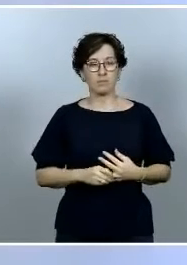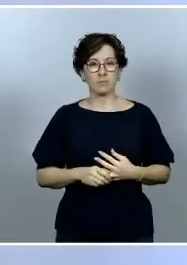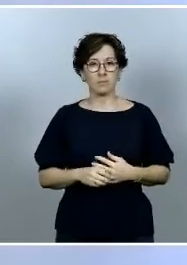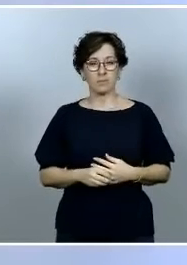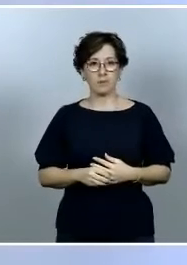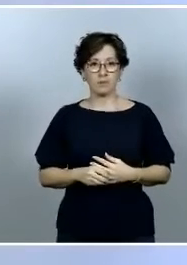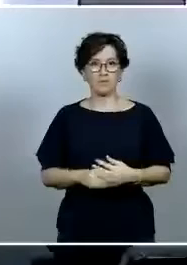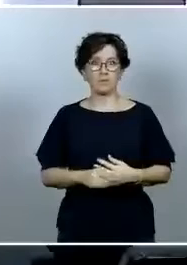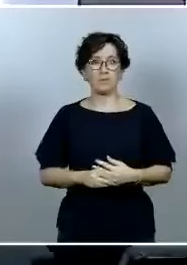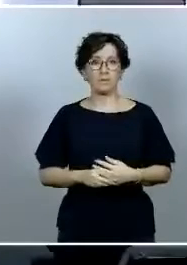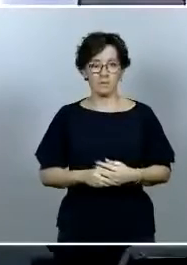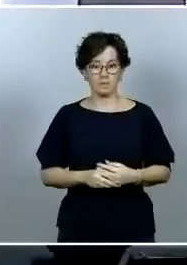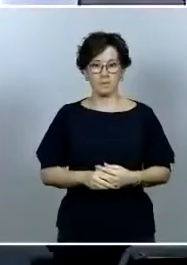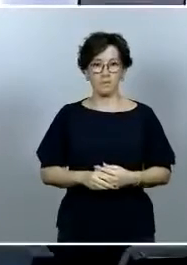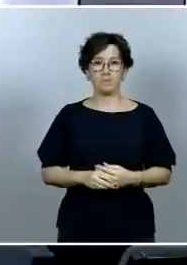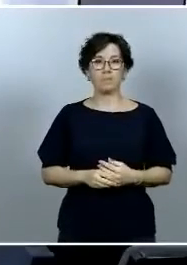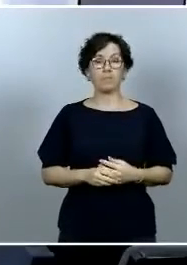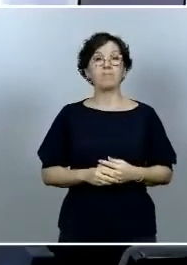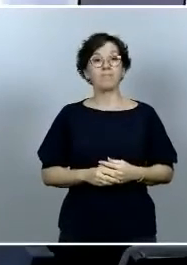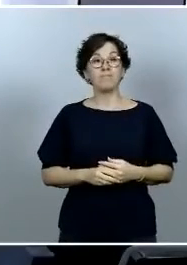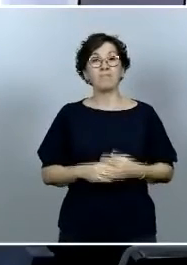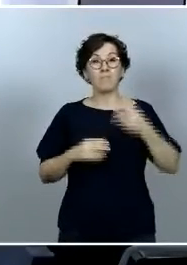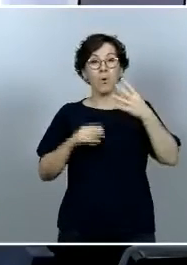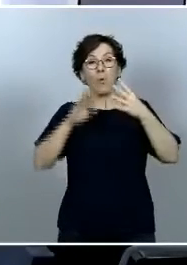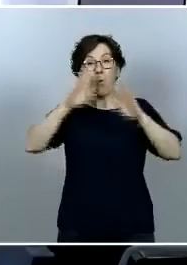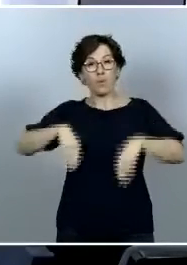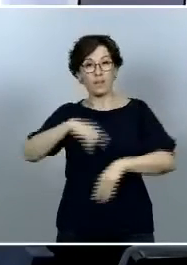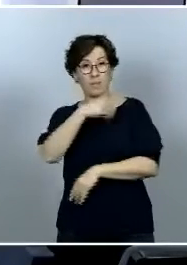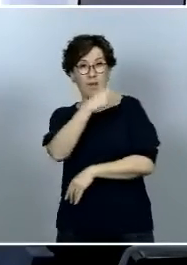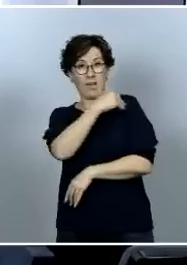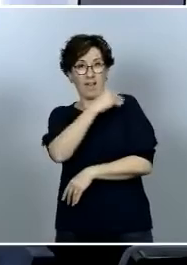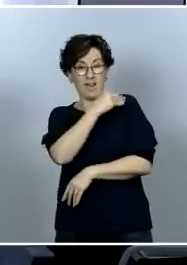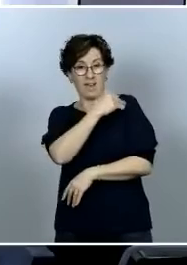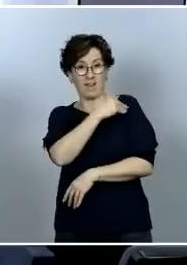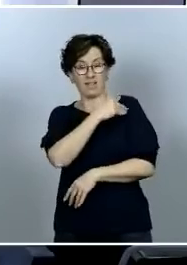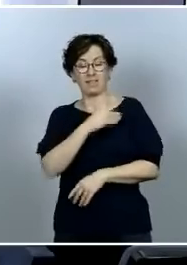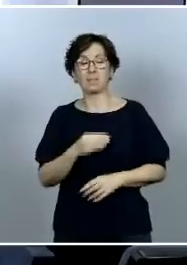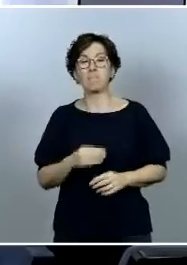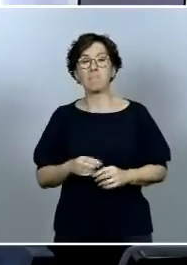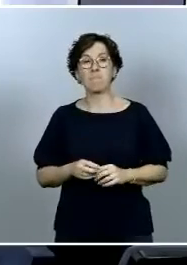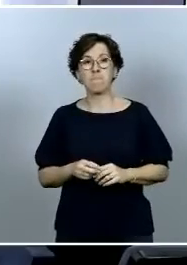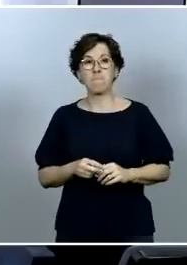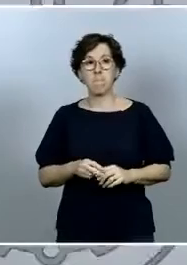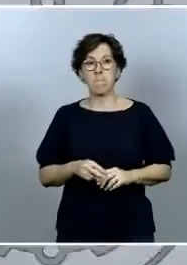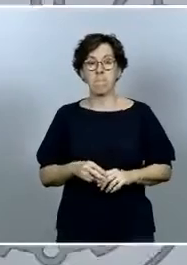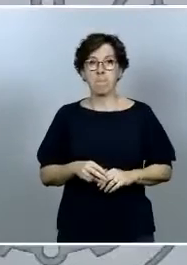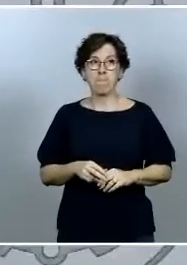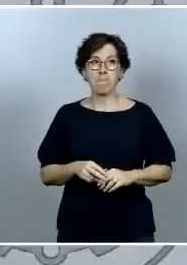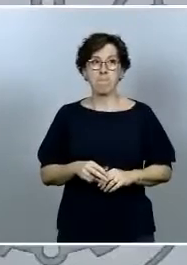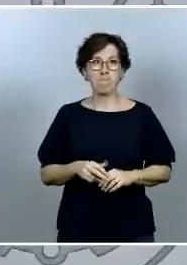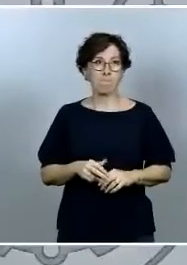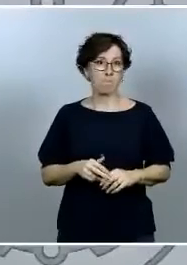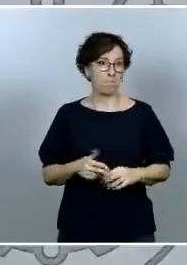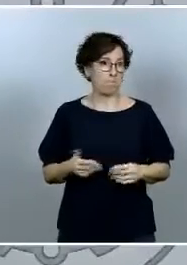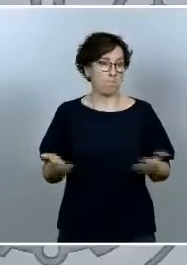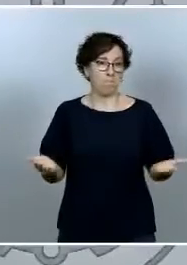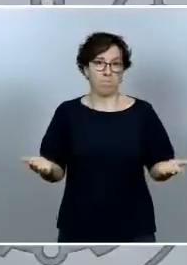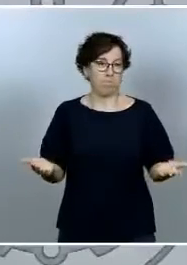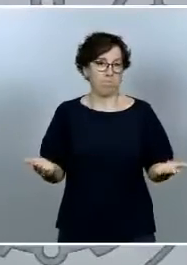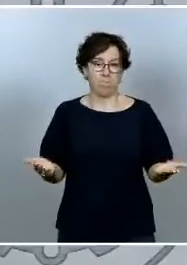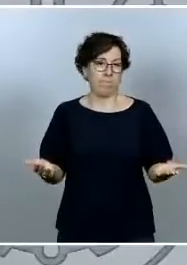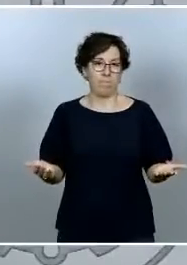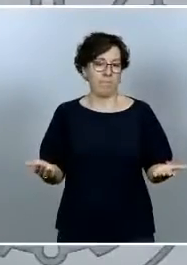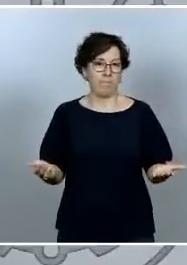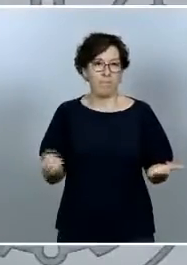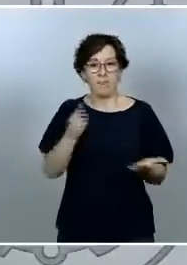Y en relación con las dos últimas preguntas decirle que en ningún caso y en base a los informes y a los hechos